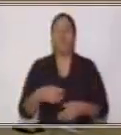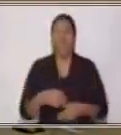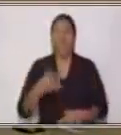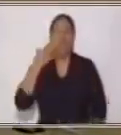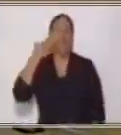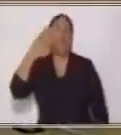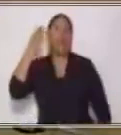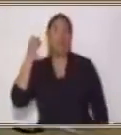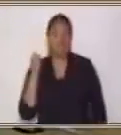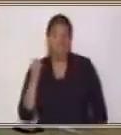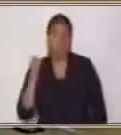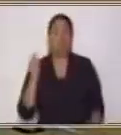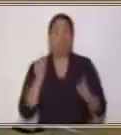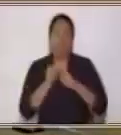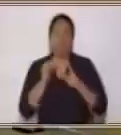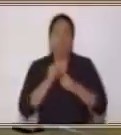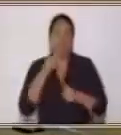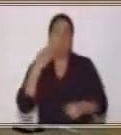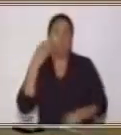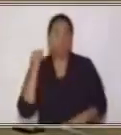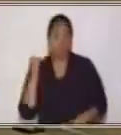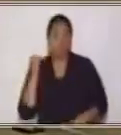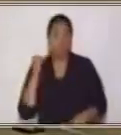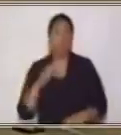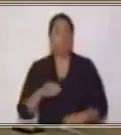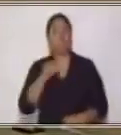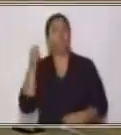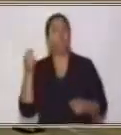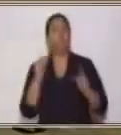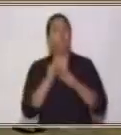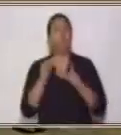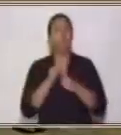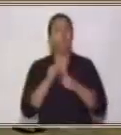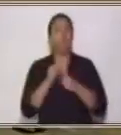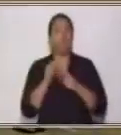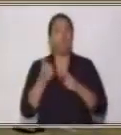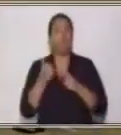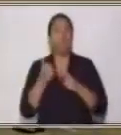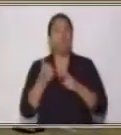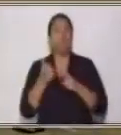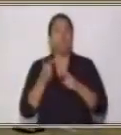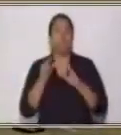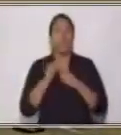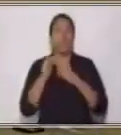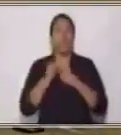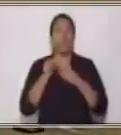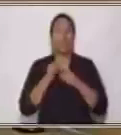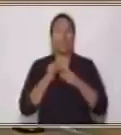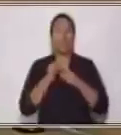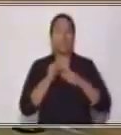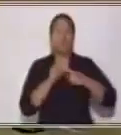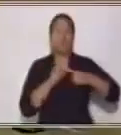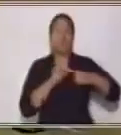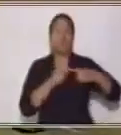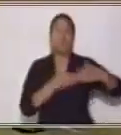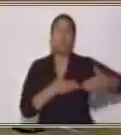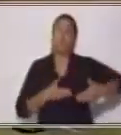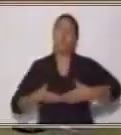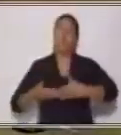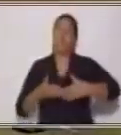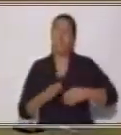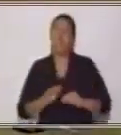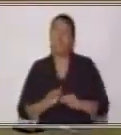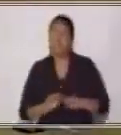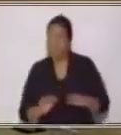abuelo. Ajá. Muy bien. Buscamos la palabra también. Vamos a ver.